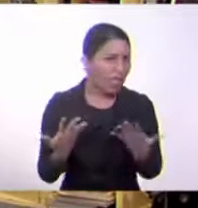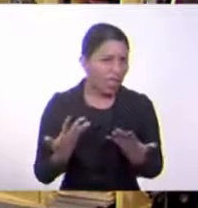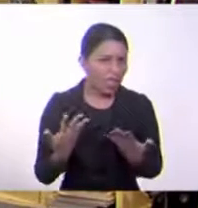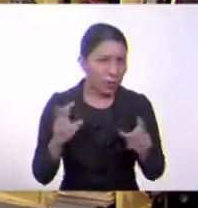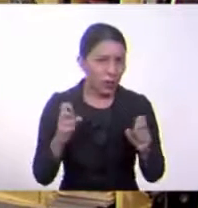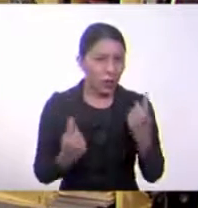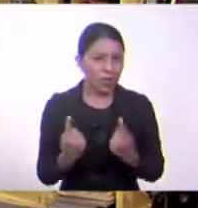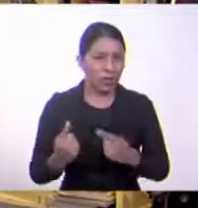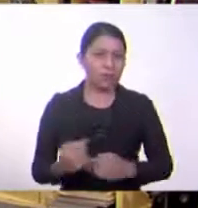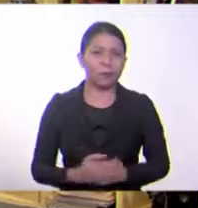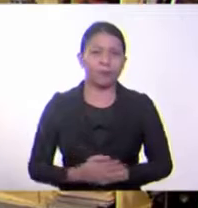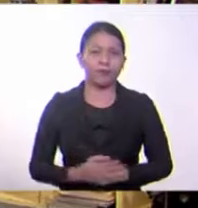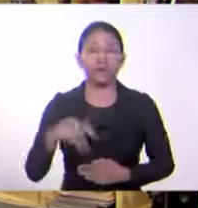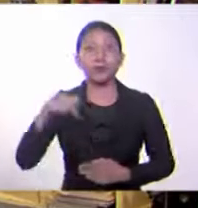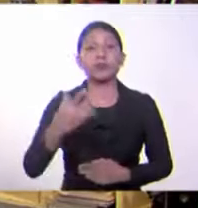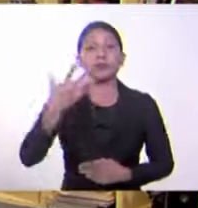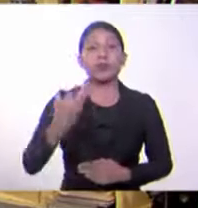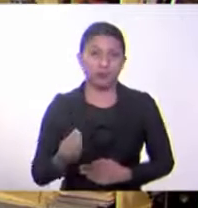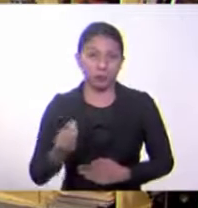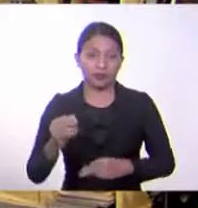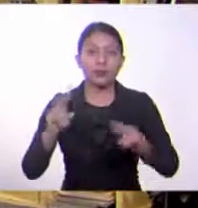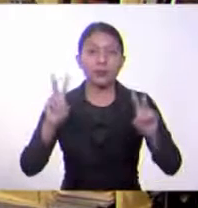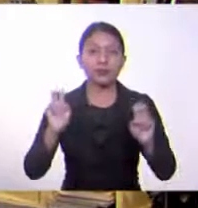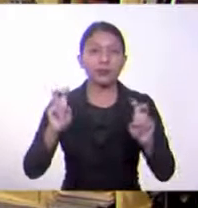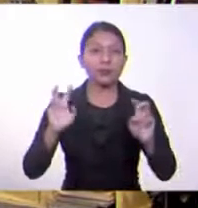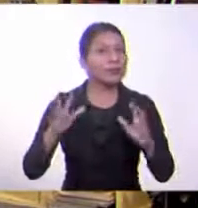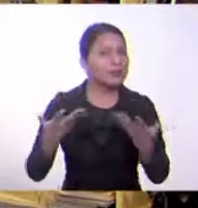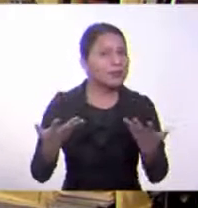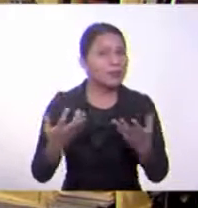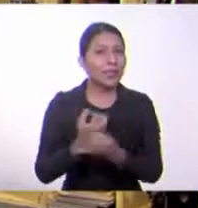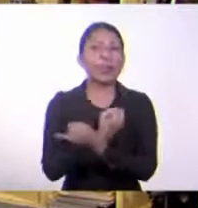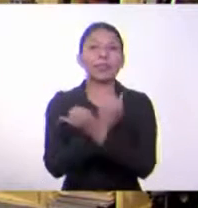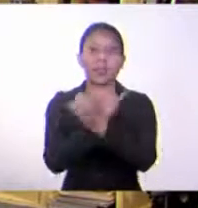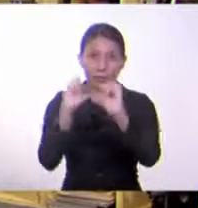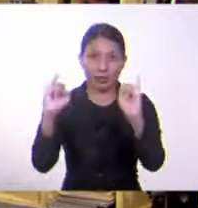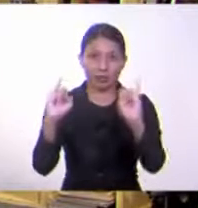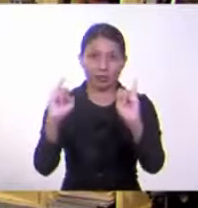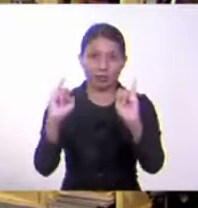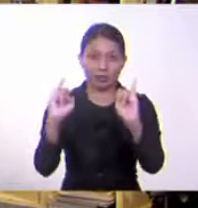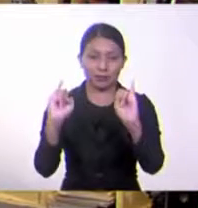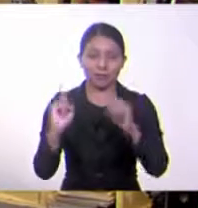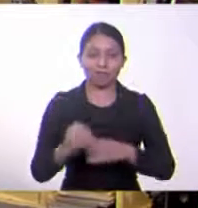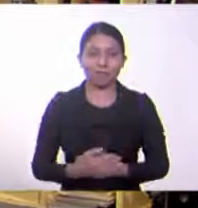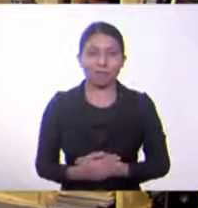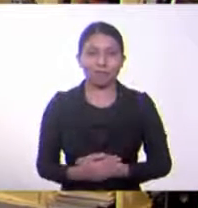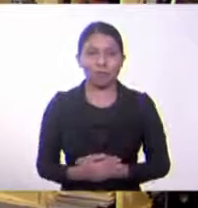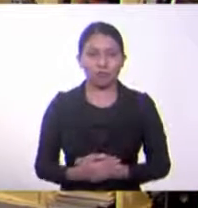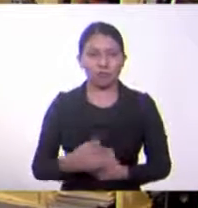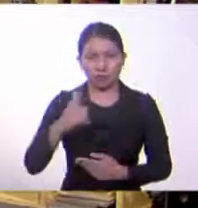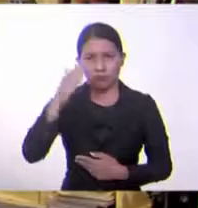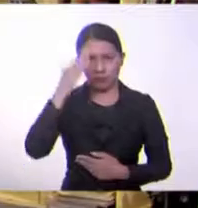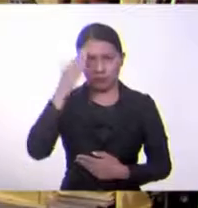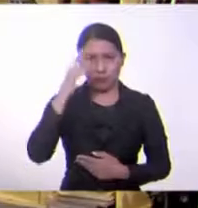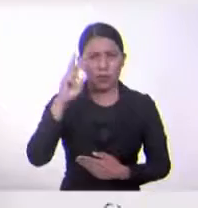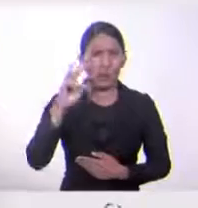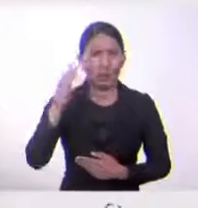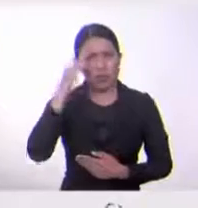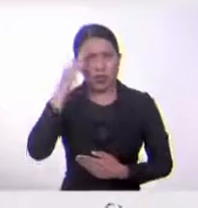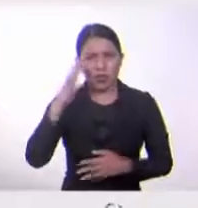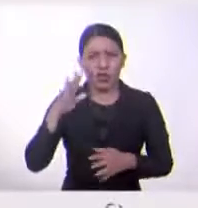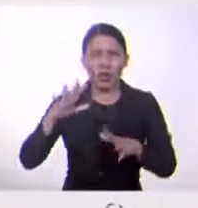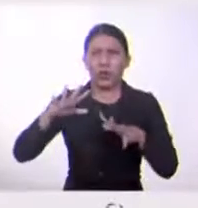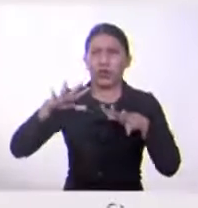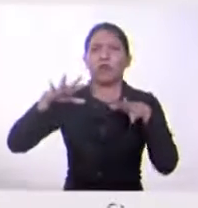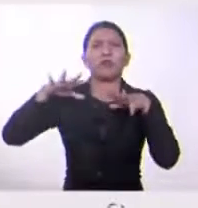temática? Bueno, este día vamos a estar hablando de la independencia. Hemos venido hablando de la invasión, de la